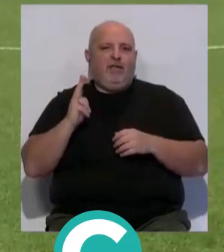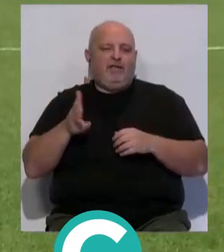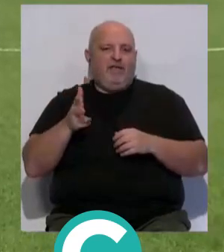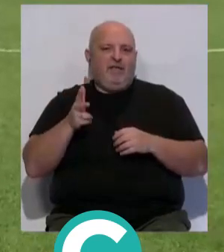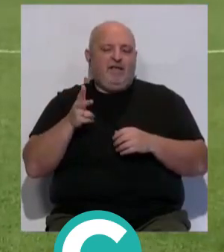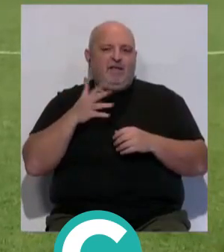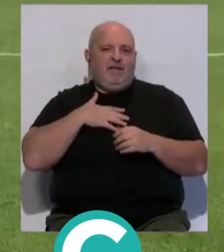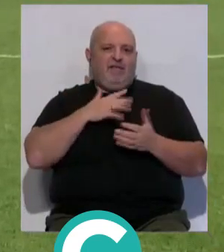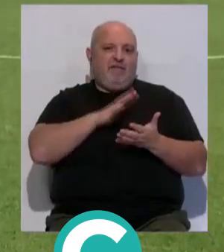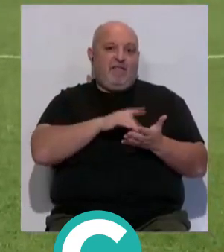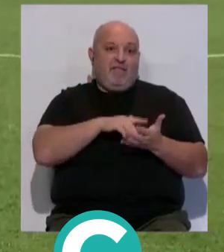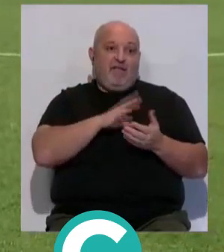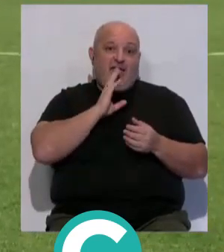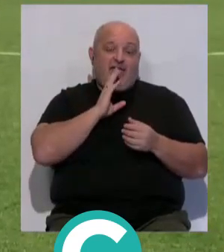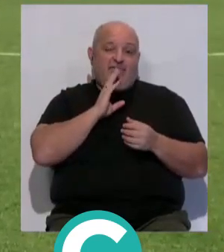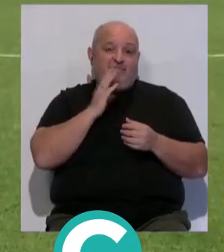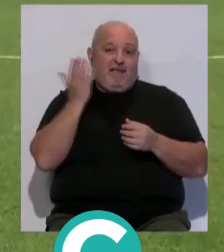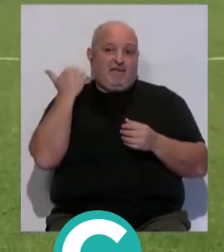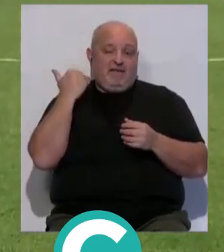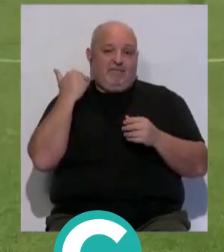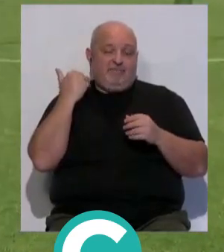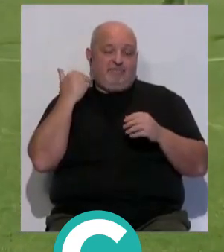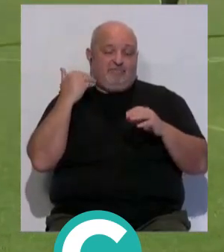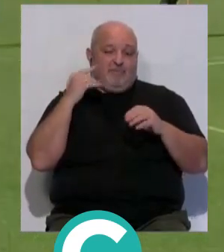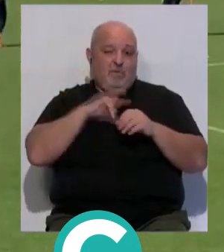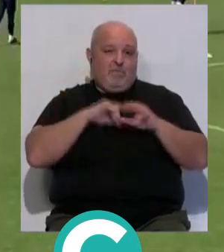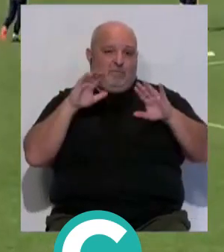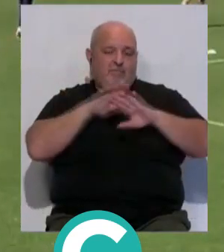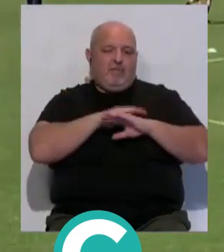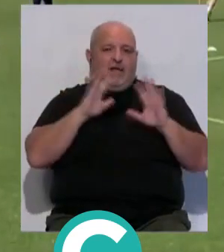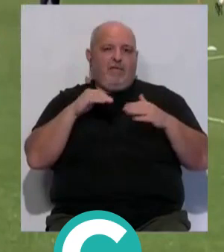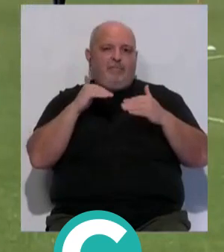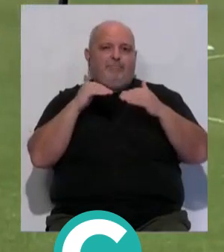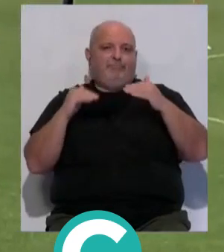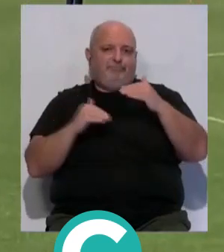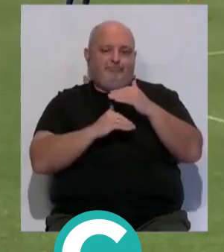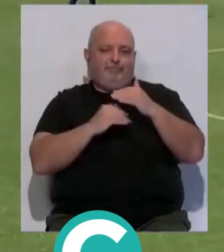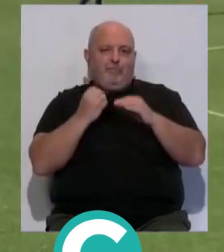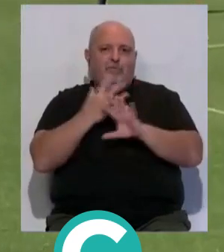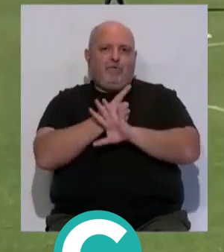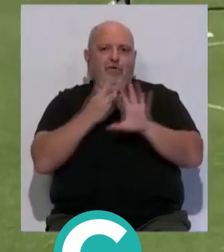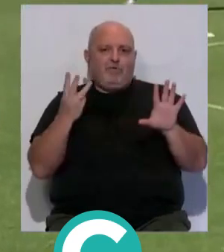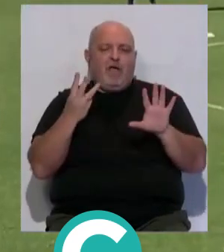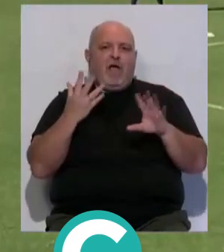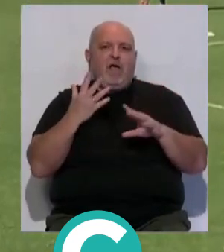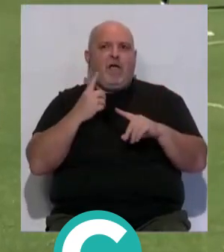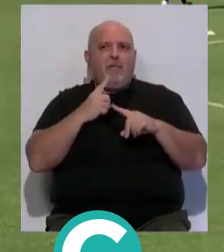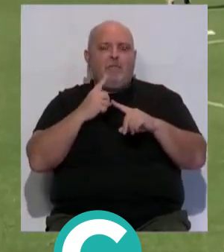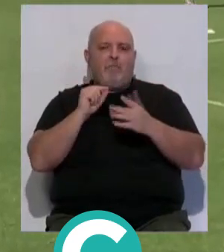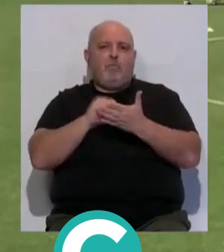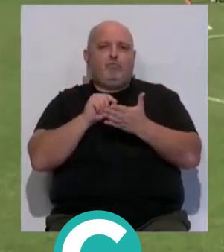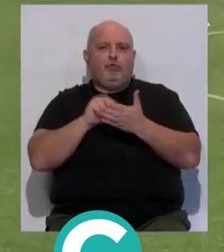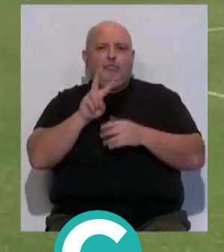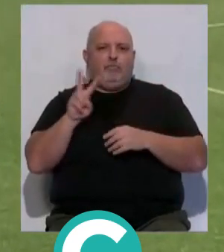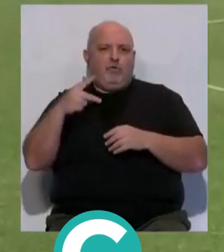ante el Valencia en el último partido disputado este lunes, posiciona al equipo amarillo en el puesto 18, aunque empatando a